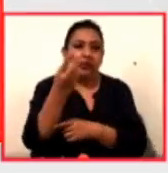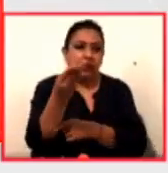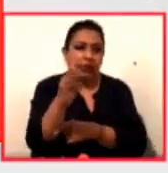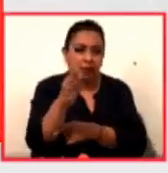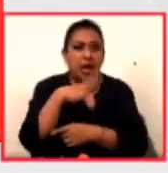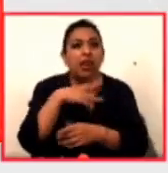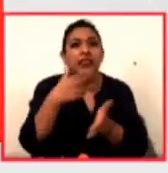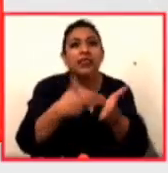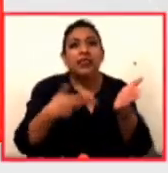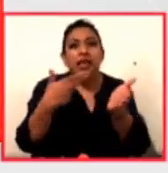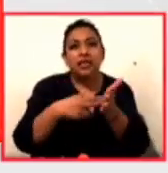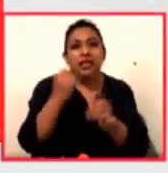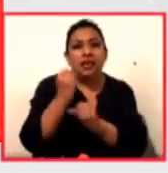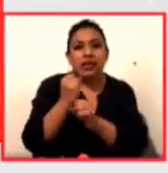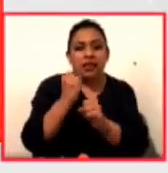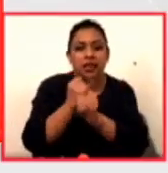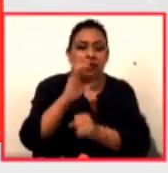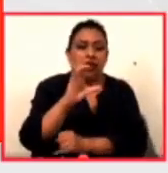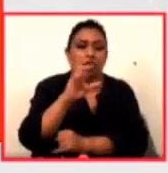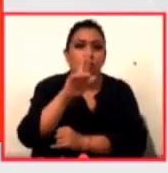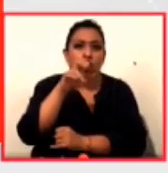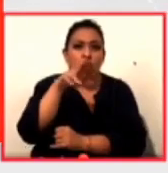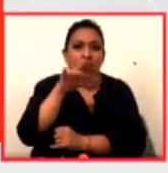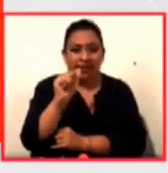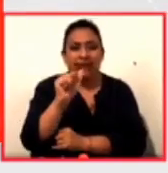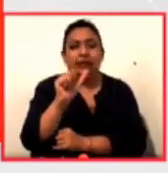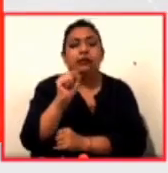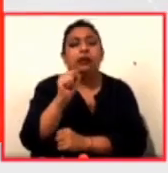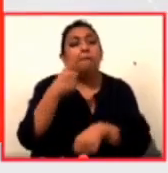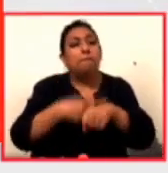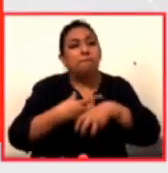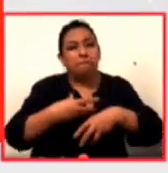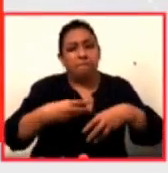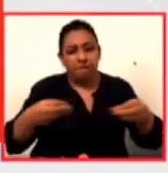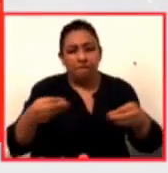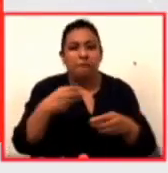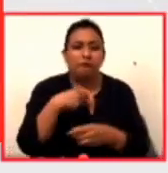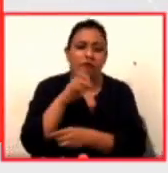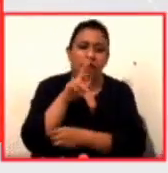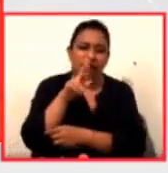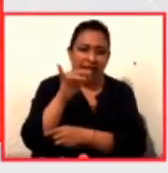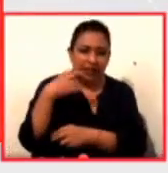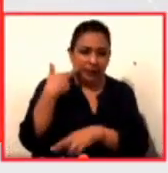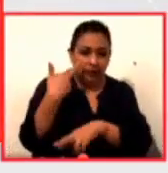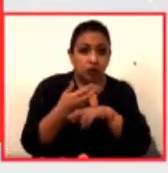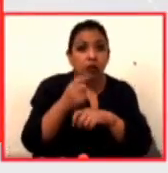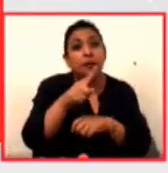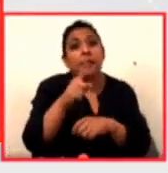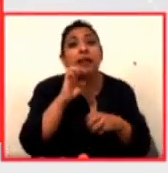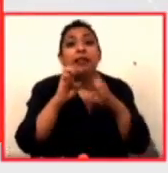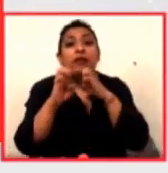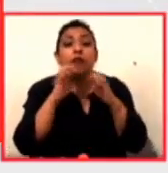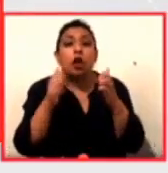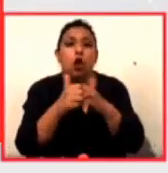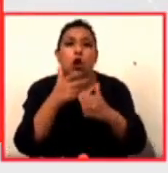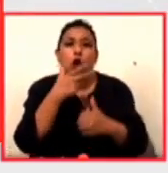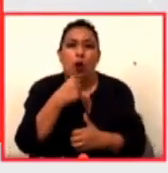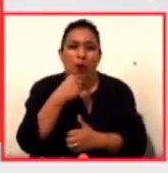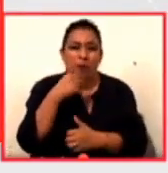taller en línea Crónicas de la Pandemia, a cargo de Gabriela Frías y una entrevista con Sam Bueller, biógrafo oficial de Bradbury.